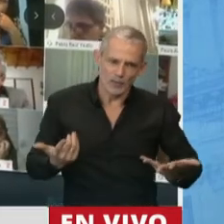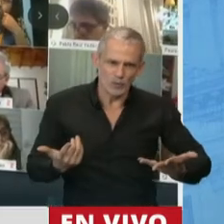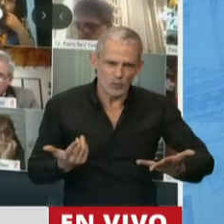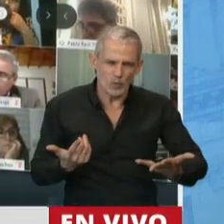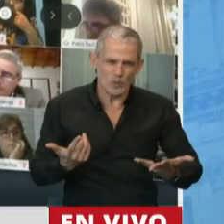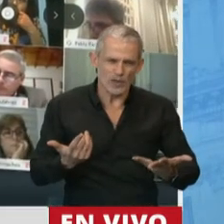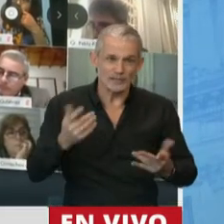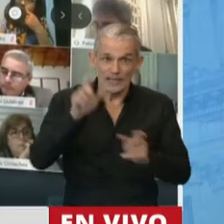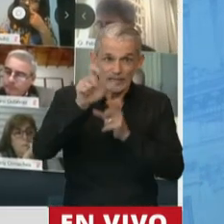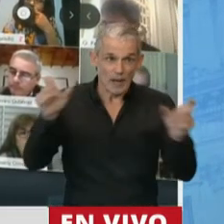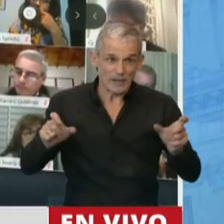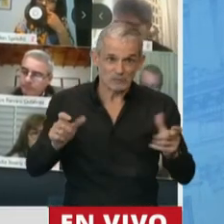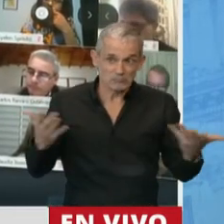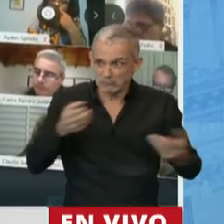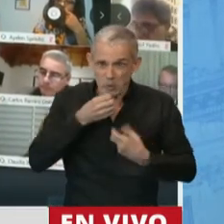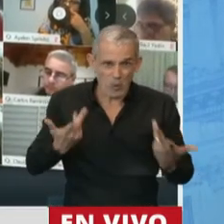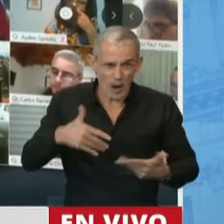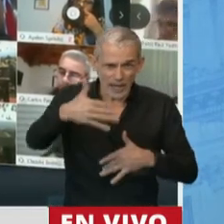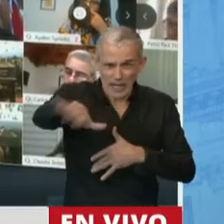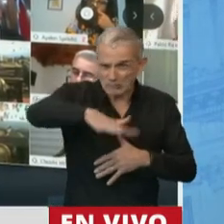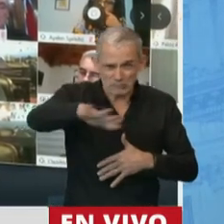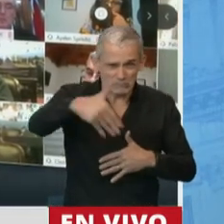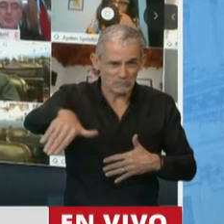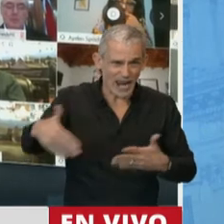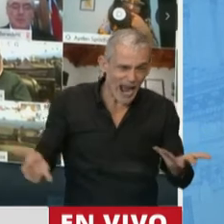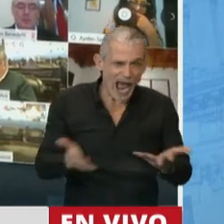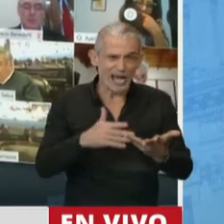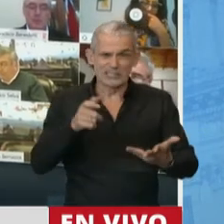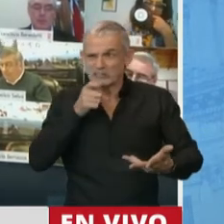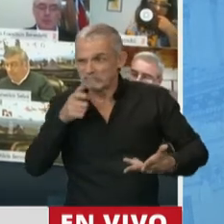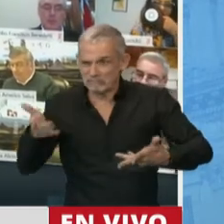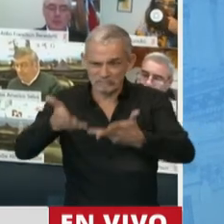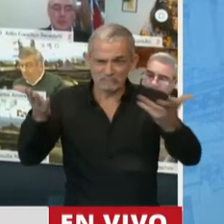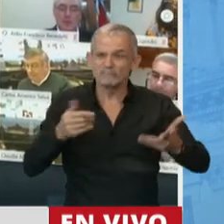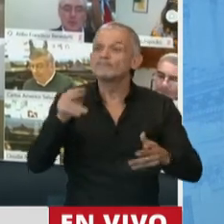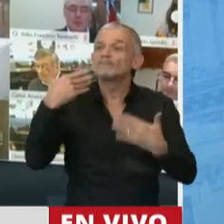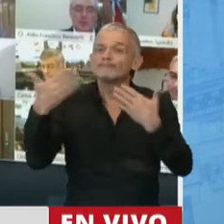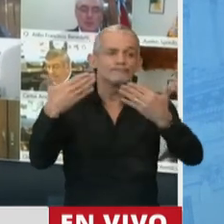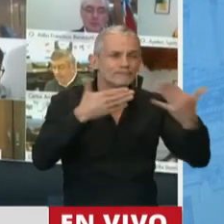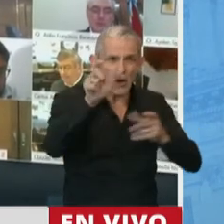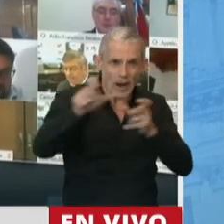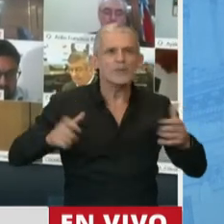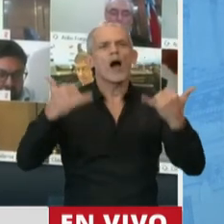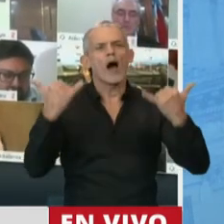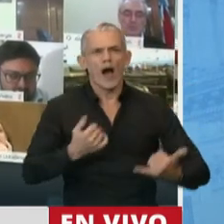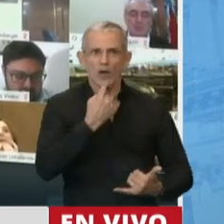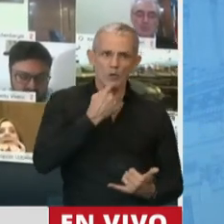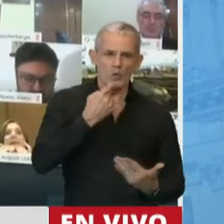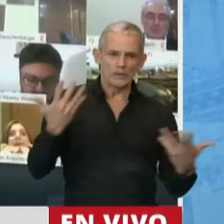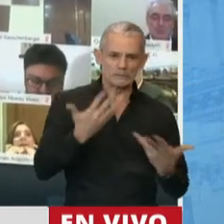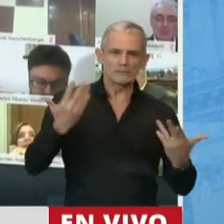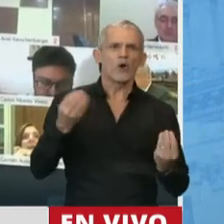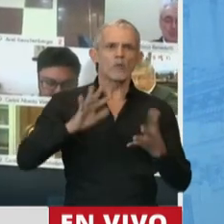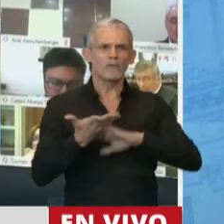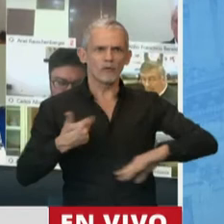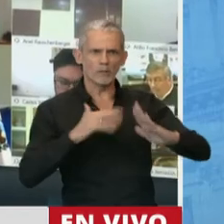la gente en la calle, en cualquier lugar en el que uno podía acceder o hablar, estaban los interrogantes por